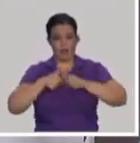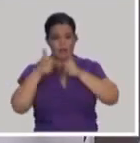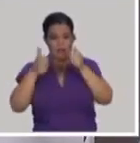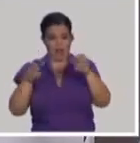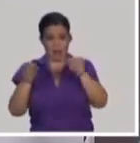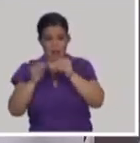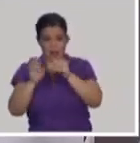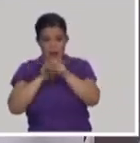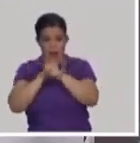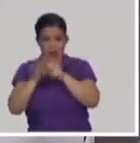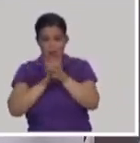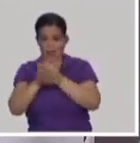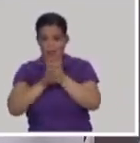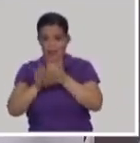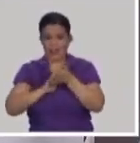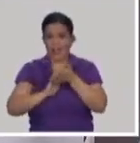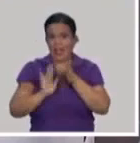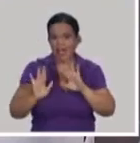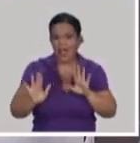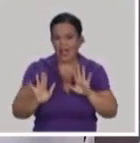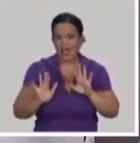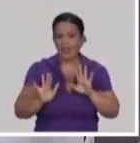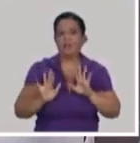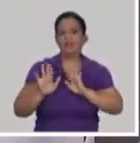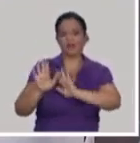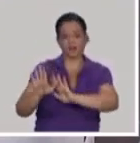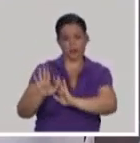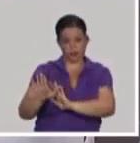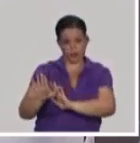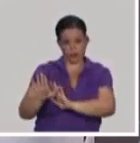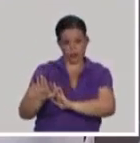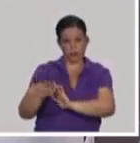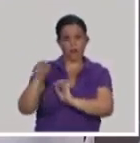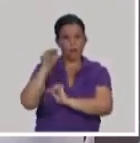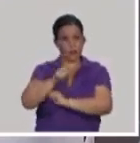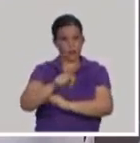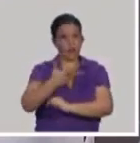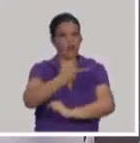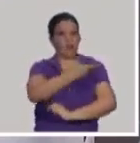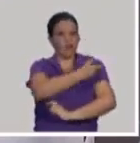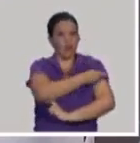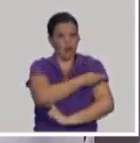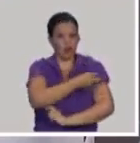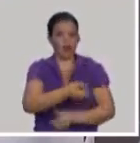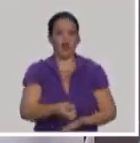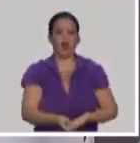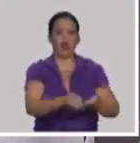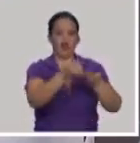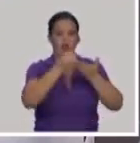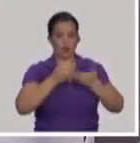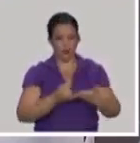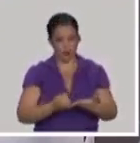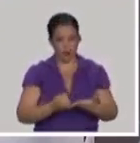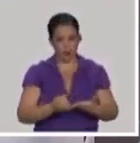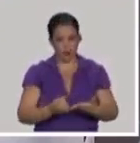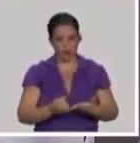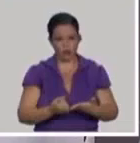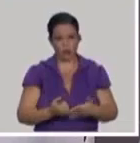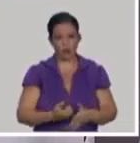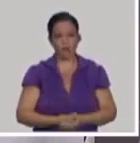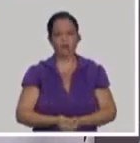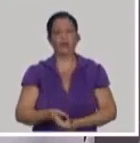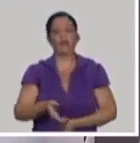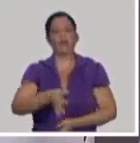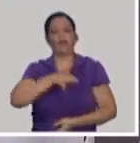con la respuesta inmune que se genera, usted va prediciendo cómo puede comportarse entonces la enfermedad. Entonces, bueno,